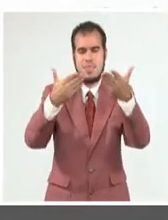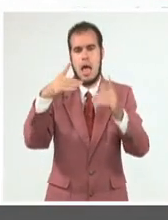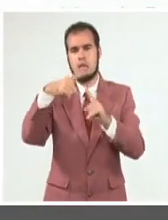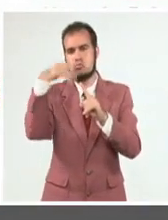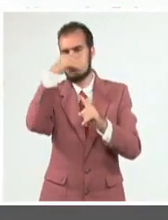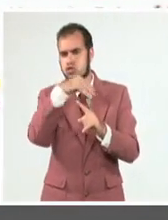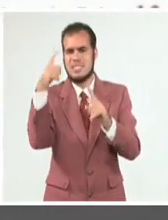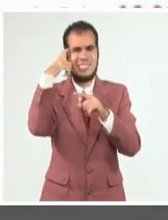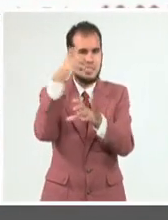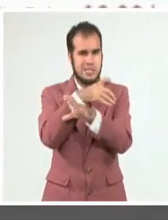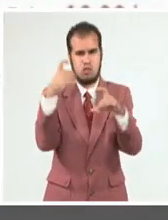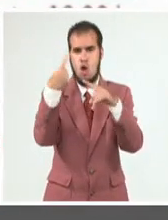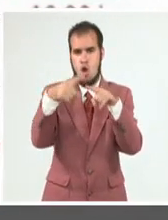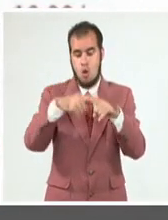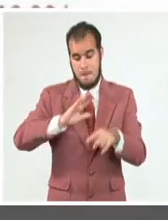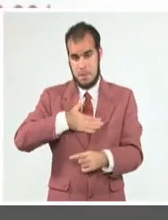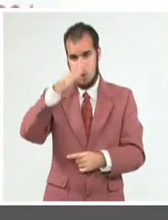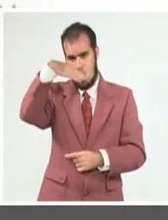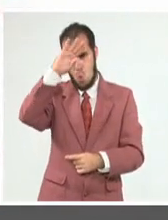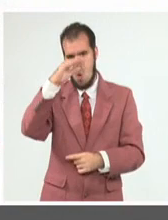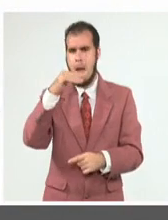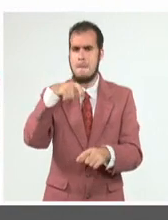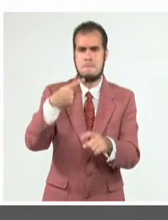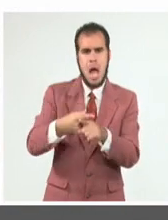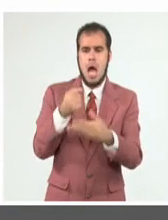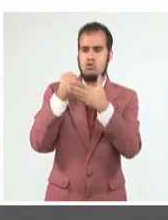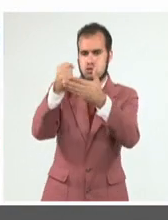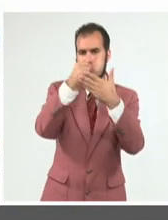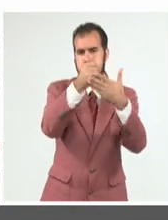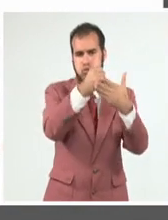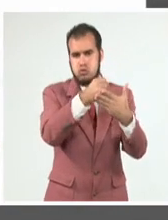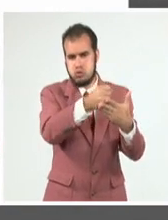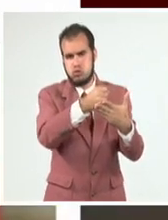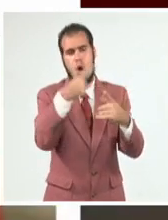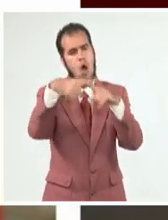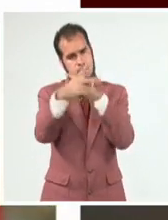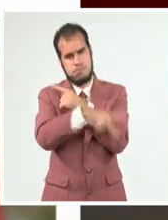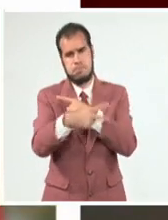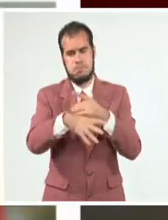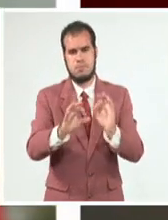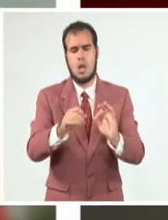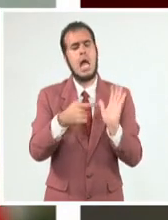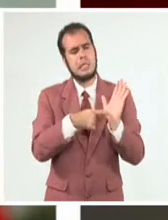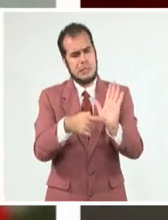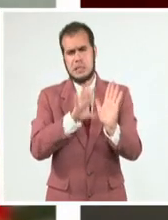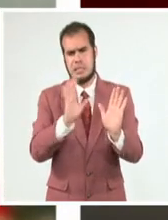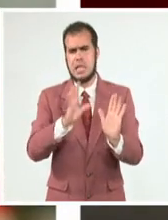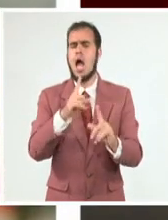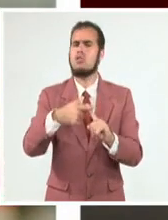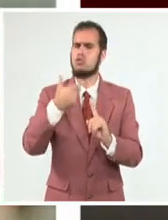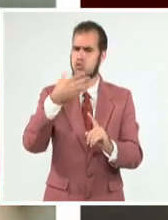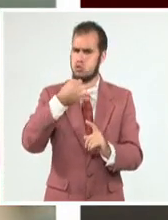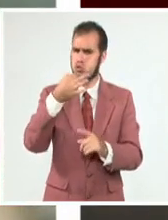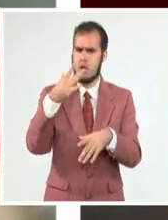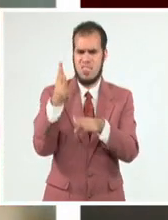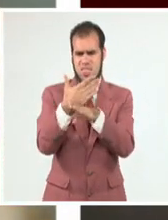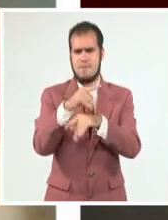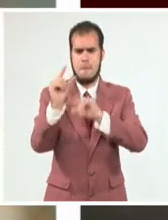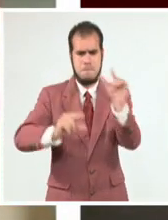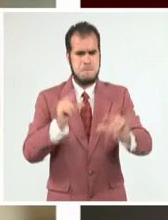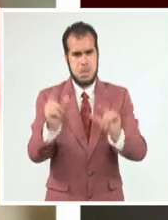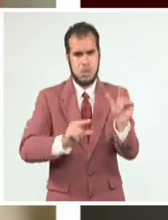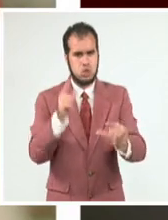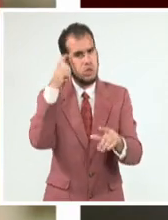cubano y la vocación internacionalista de nuestro pueblo. Serán expuestos también los testimonios de destacados intelectuales